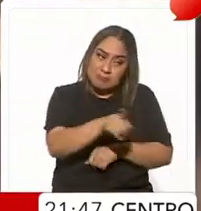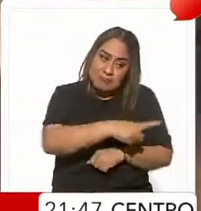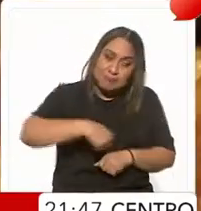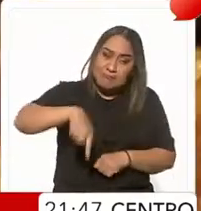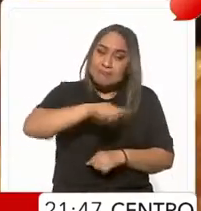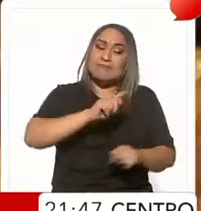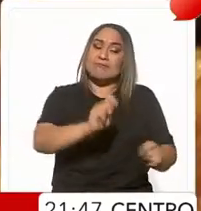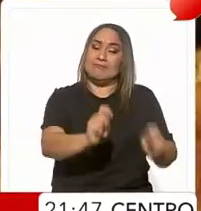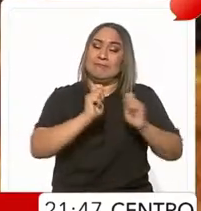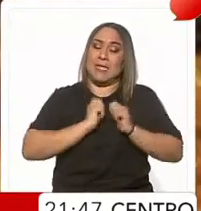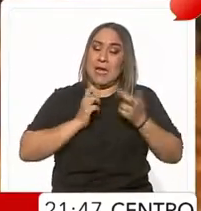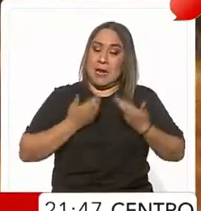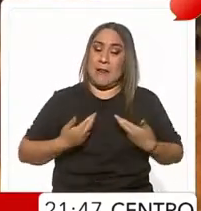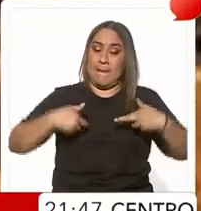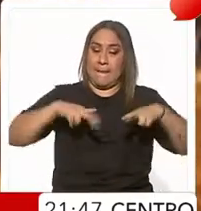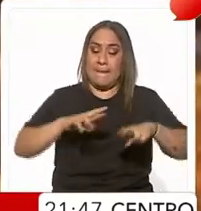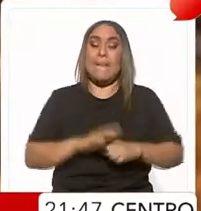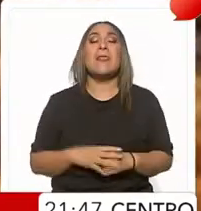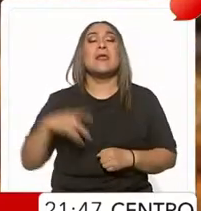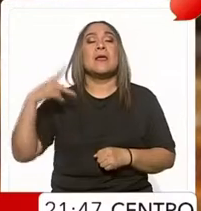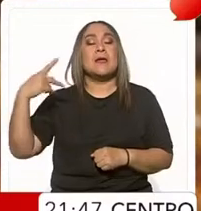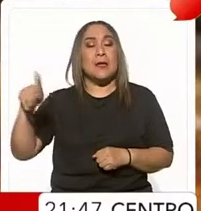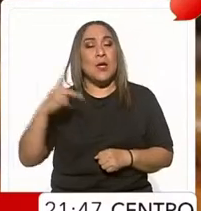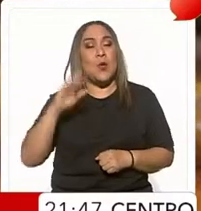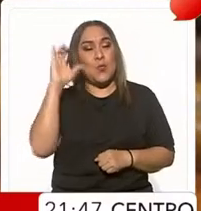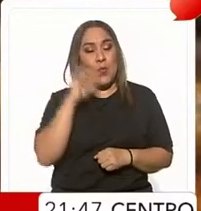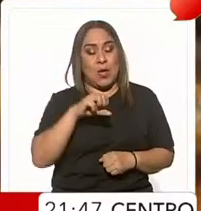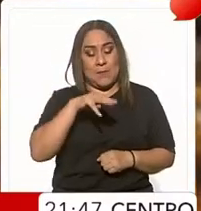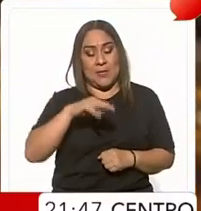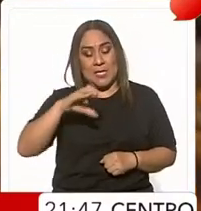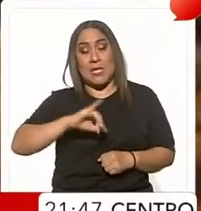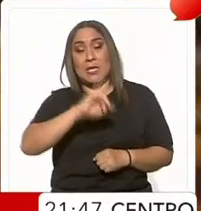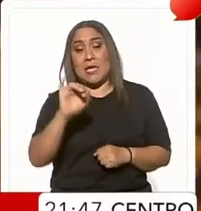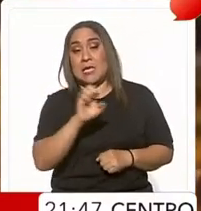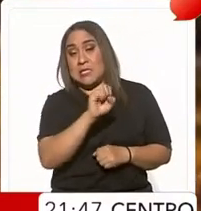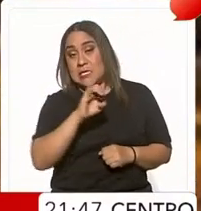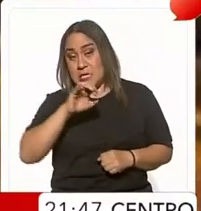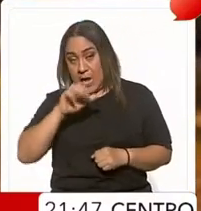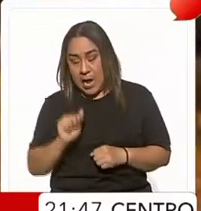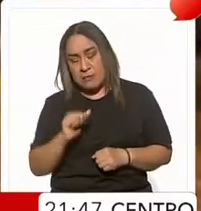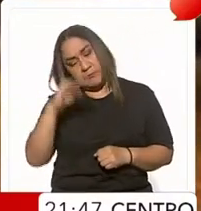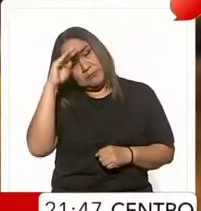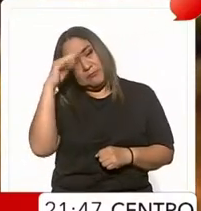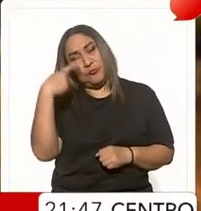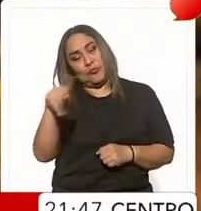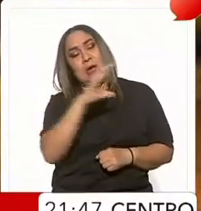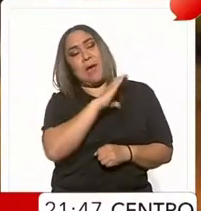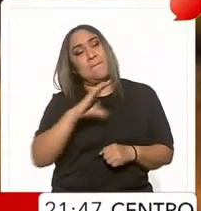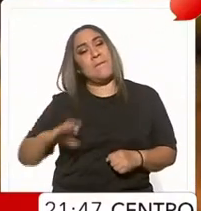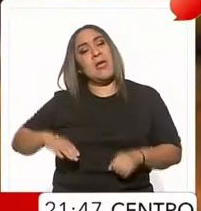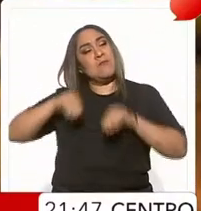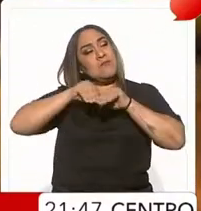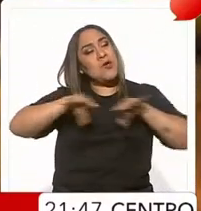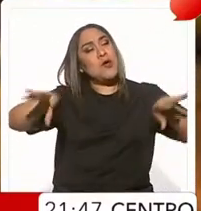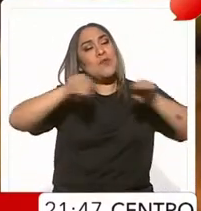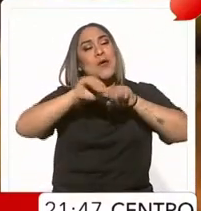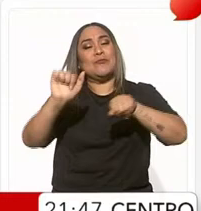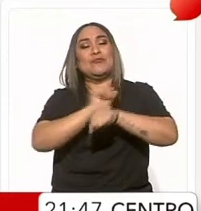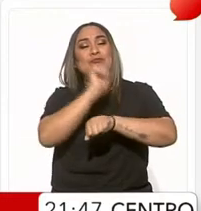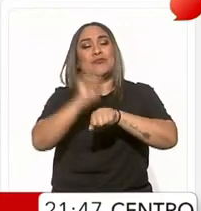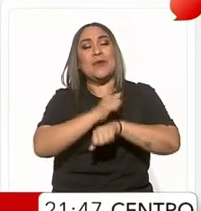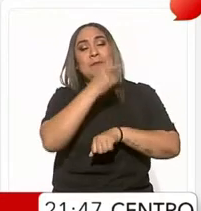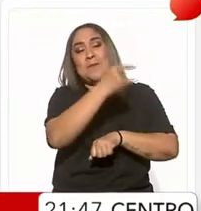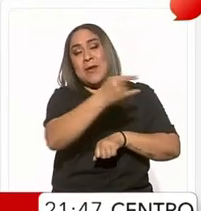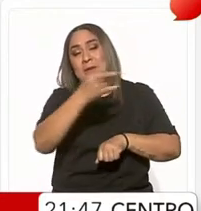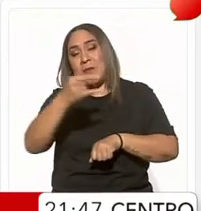Y la candidata morelense de Movimiento Ciudadano, Jessica Ortega, inició su campaña pegando calcas en automóviles.